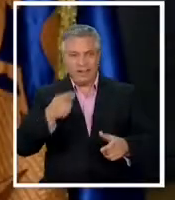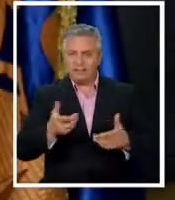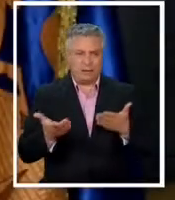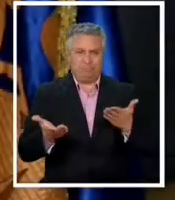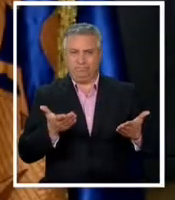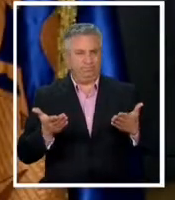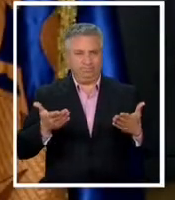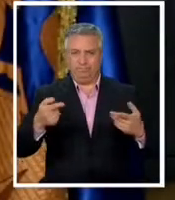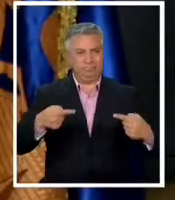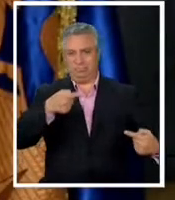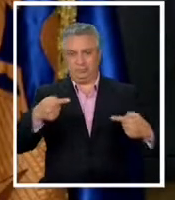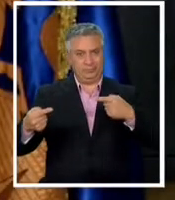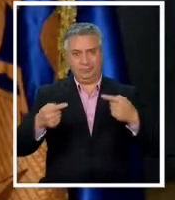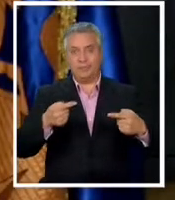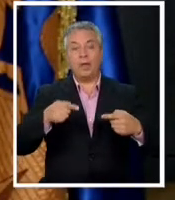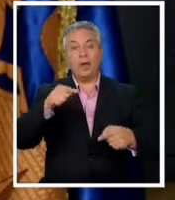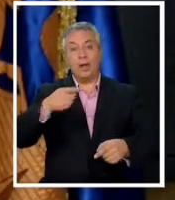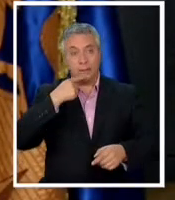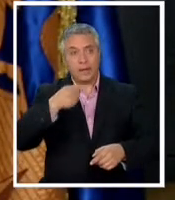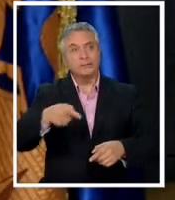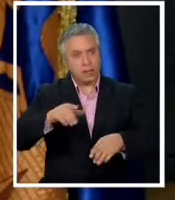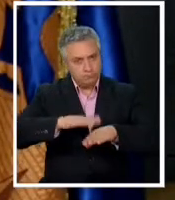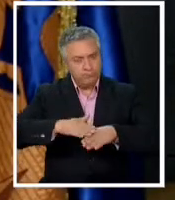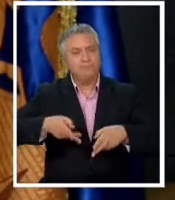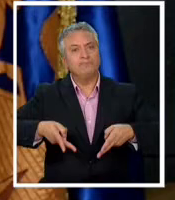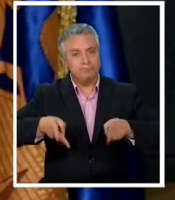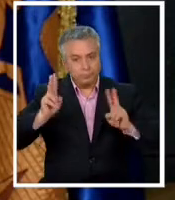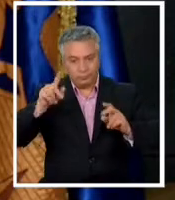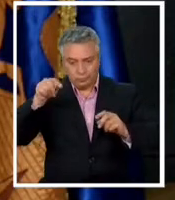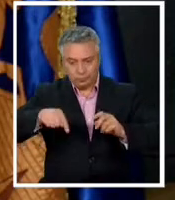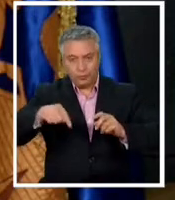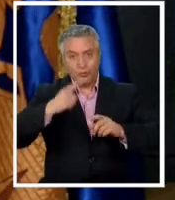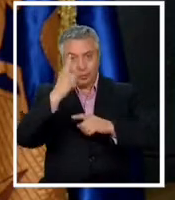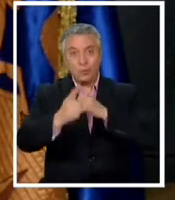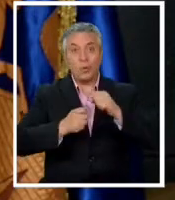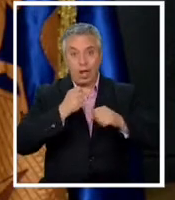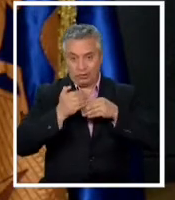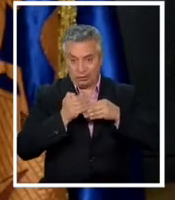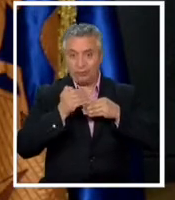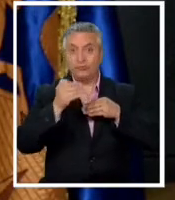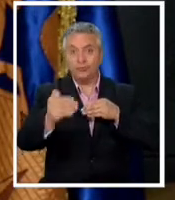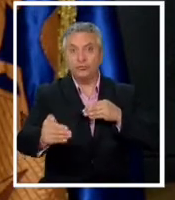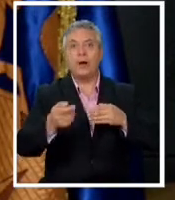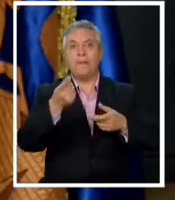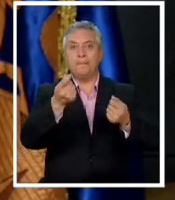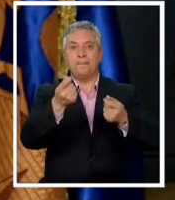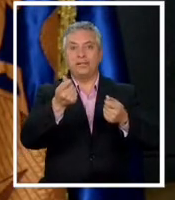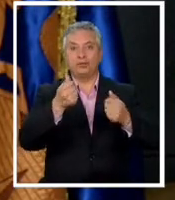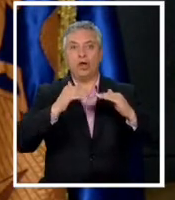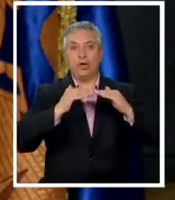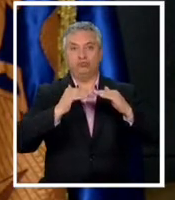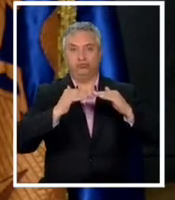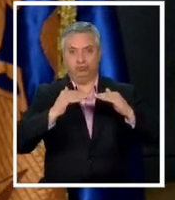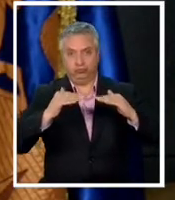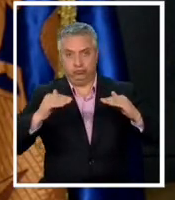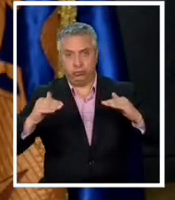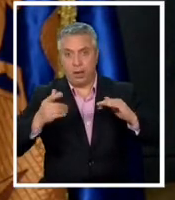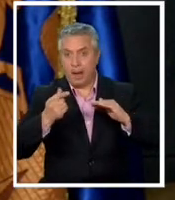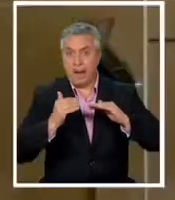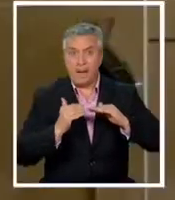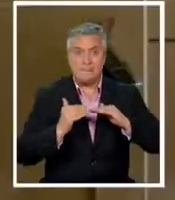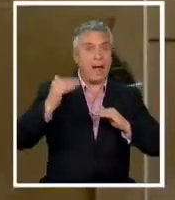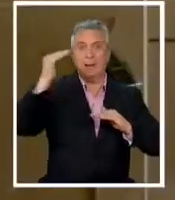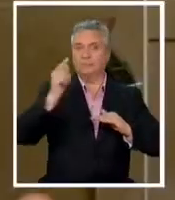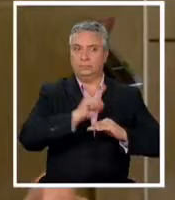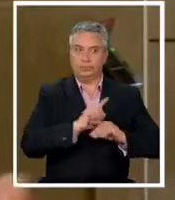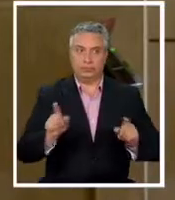Va a permitir que de aquí a fin de año tengamos un precio estabilizado de los combustibles y que no hayan alzas de desmedida